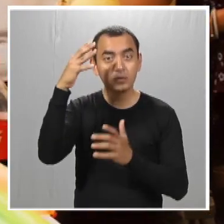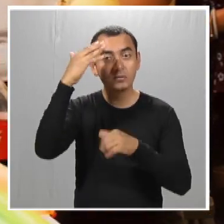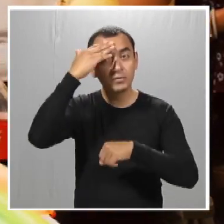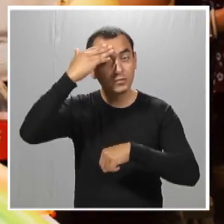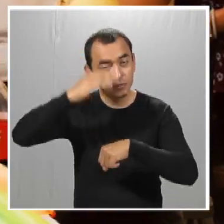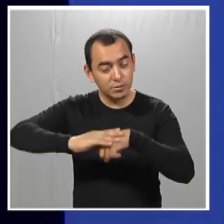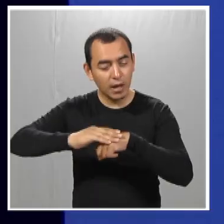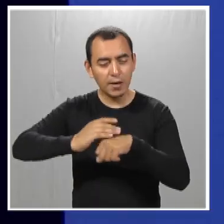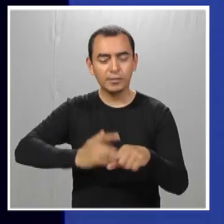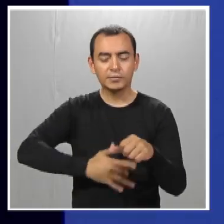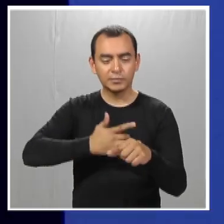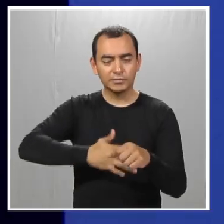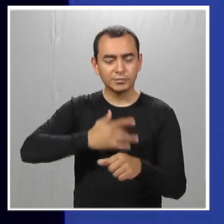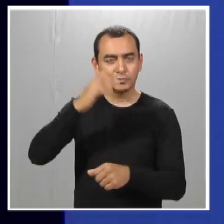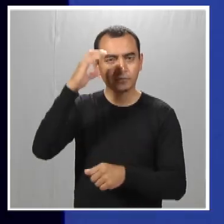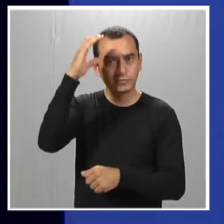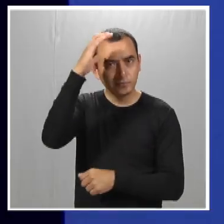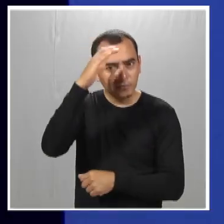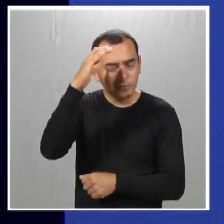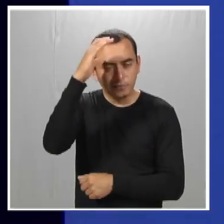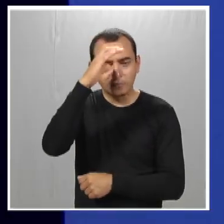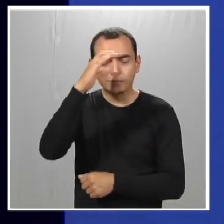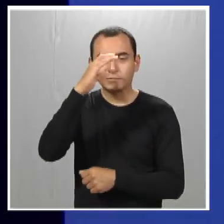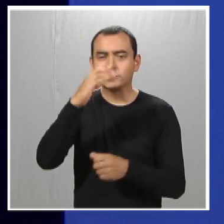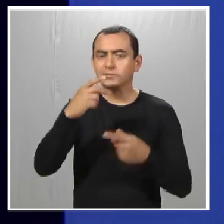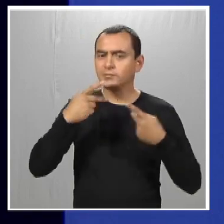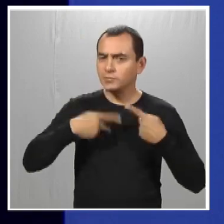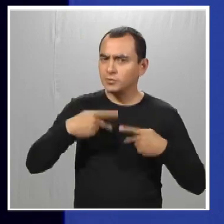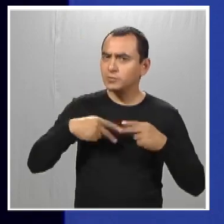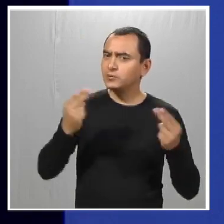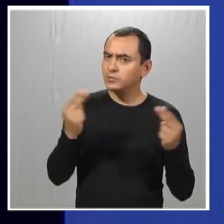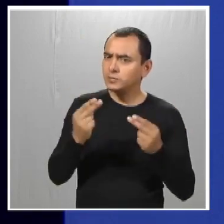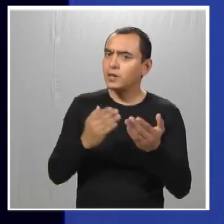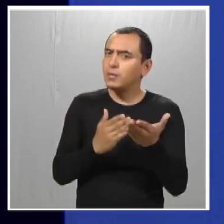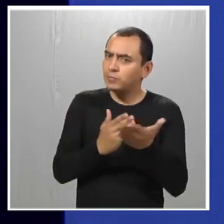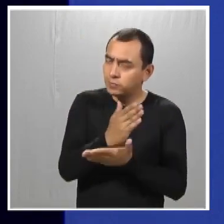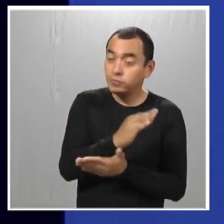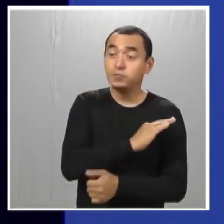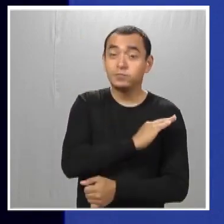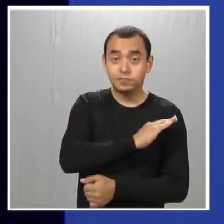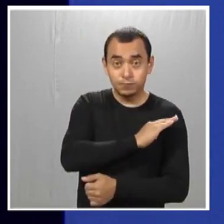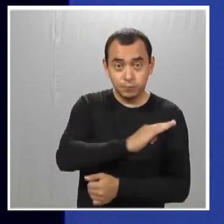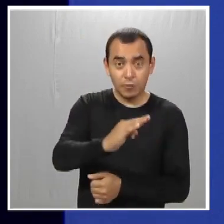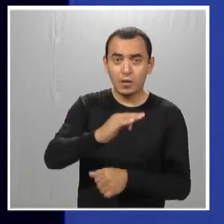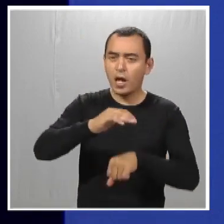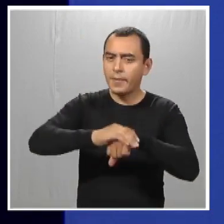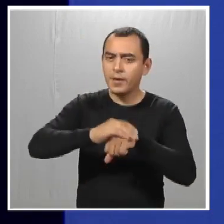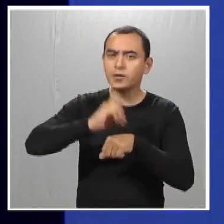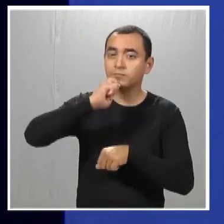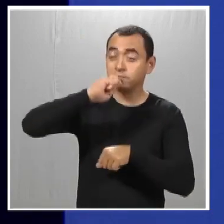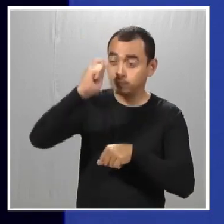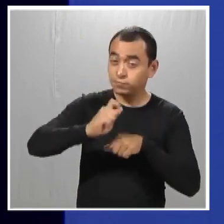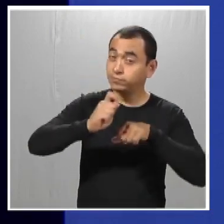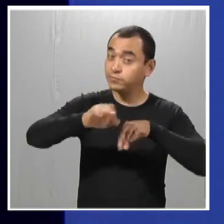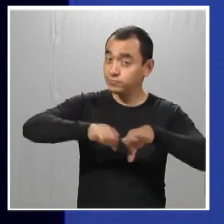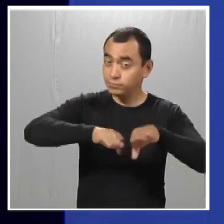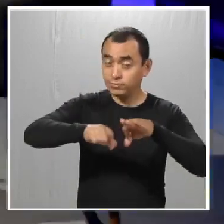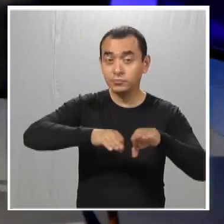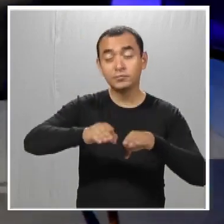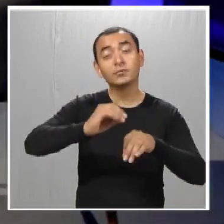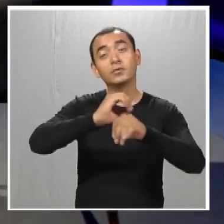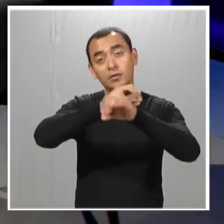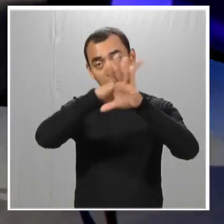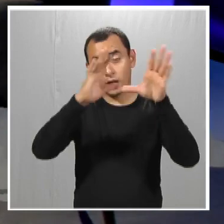conciencia, con la noción de que hay personas que debemos hacer accesibilidad y que pueden ser amigos, trabajar, pues obviamente